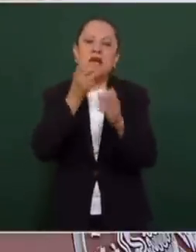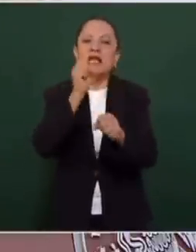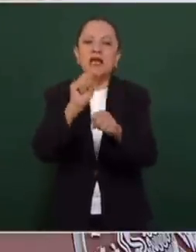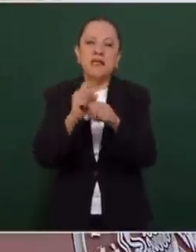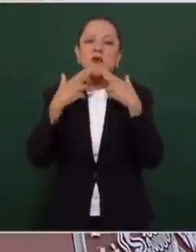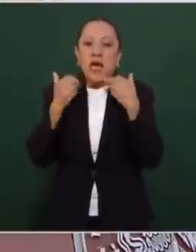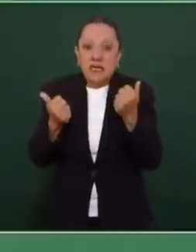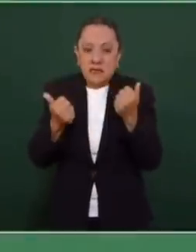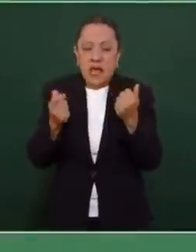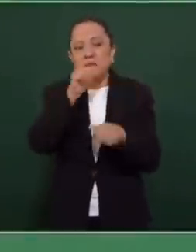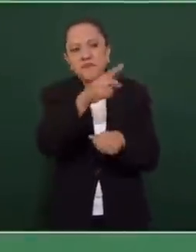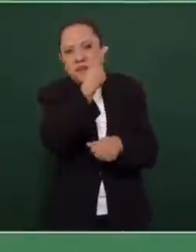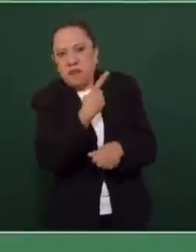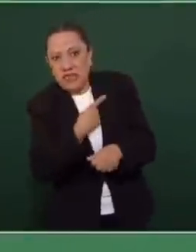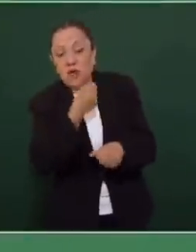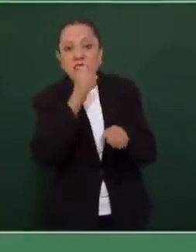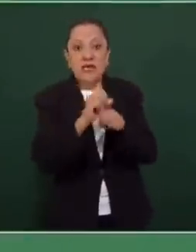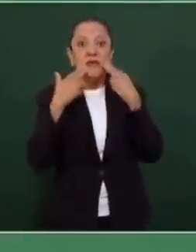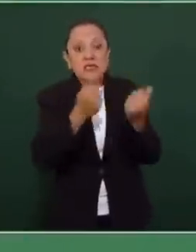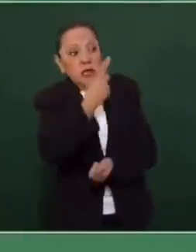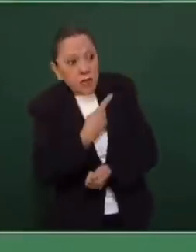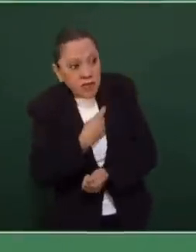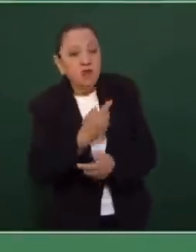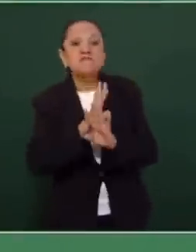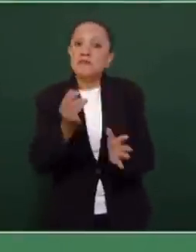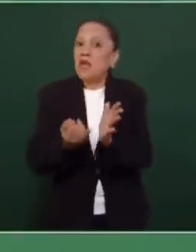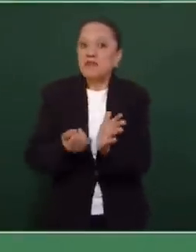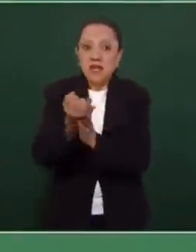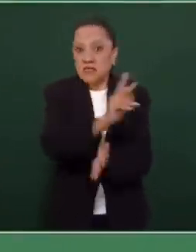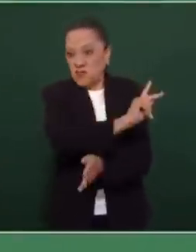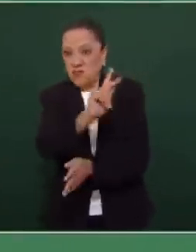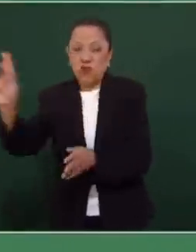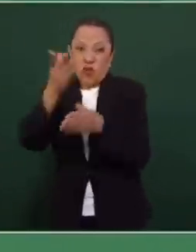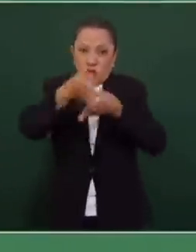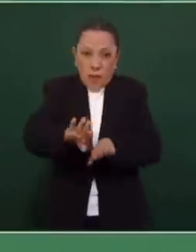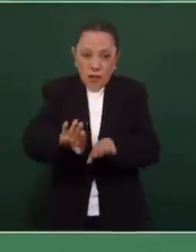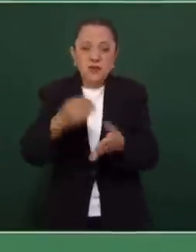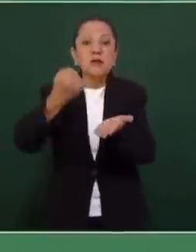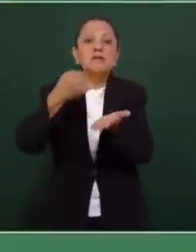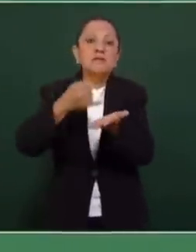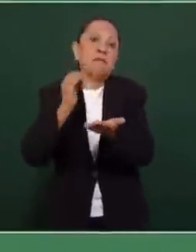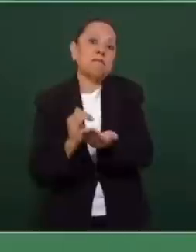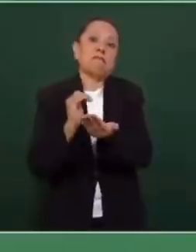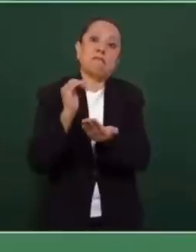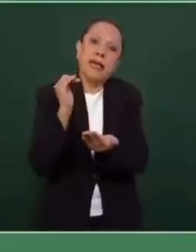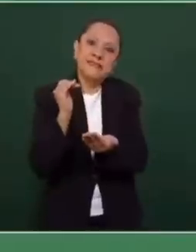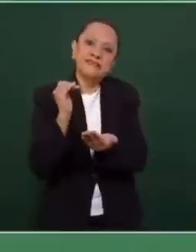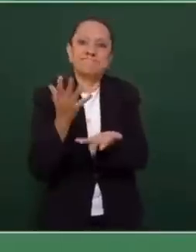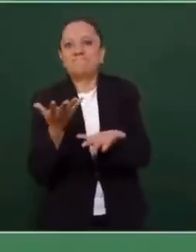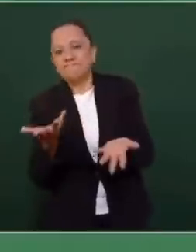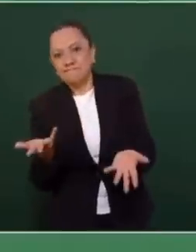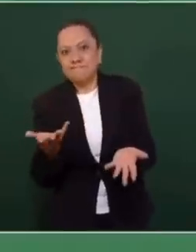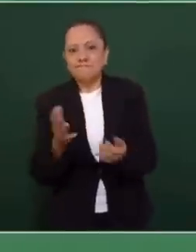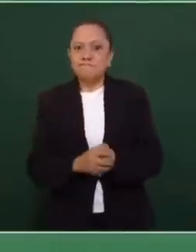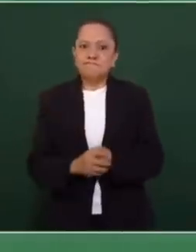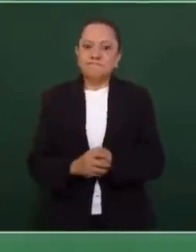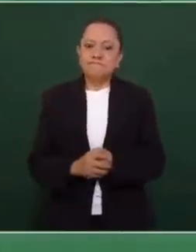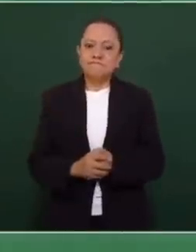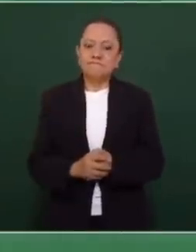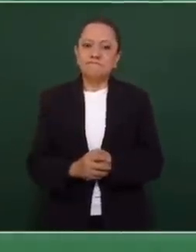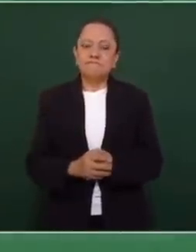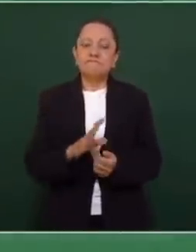Entonces, él me informó de que se había tomado la decisión por unanimidad de aumentar la tasa de interés